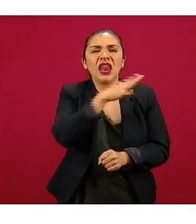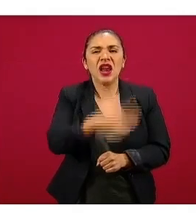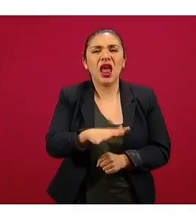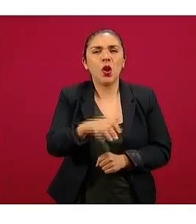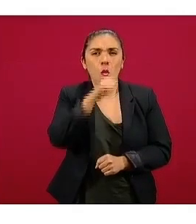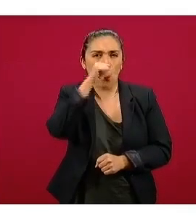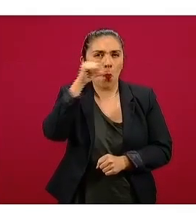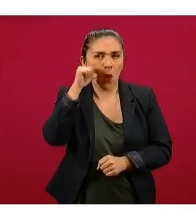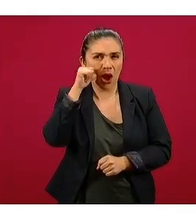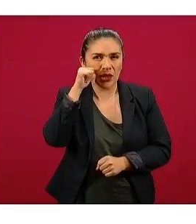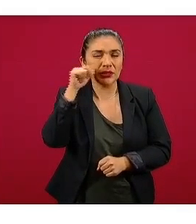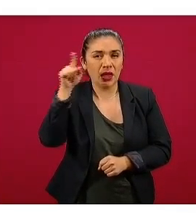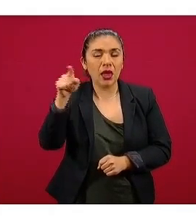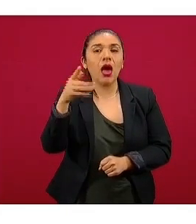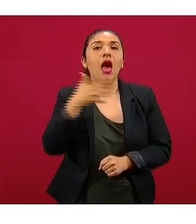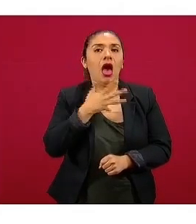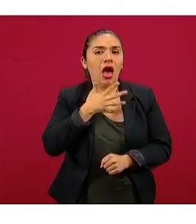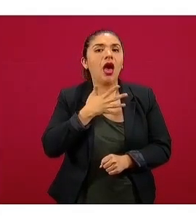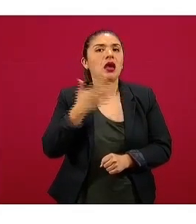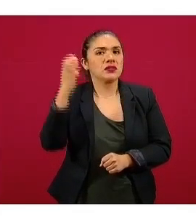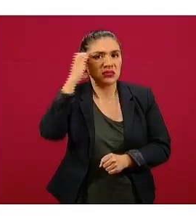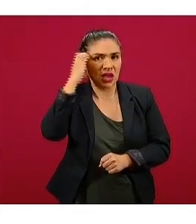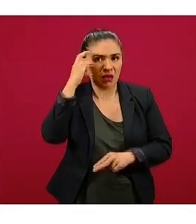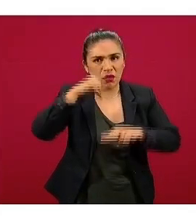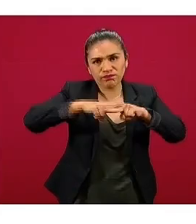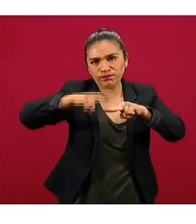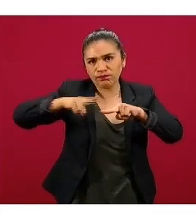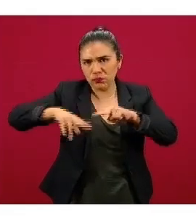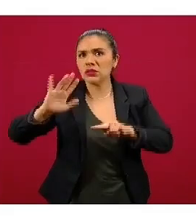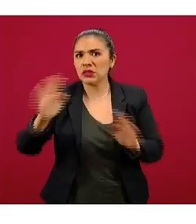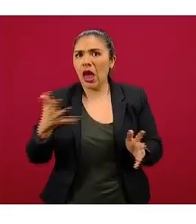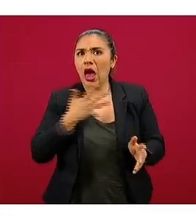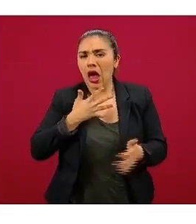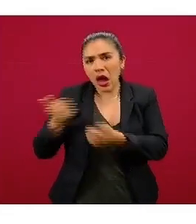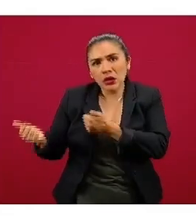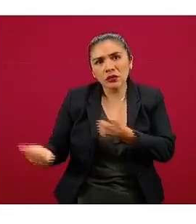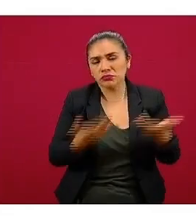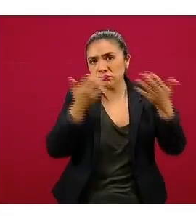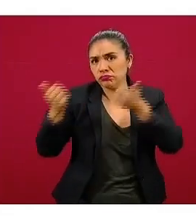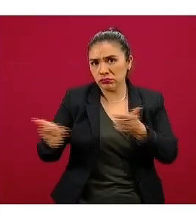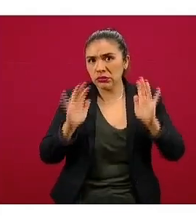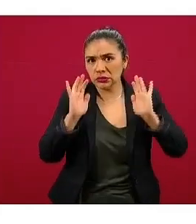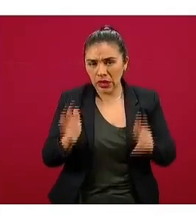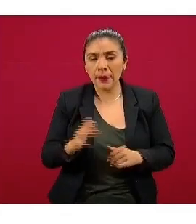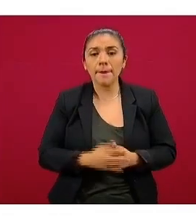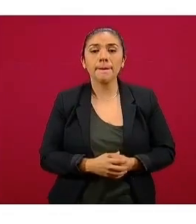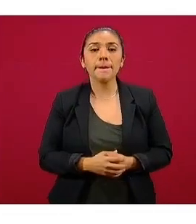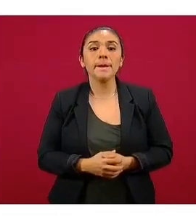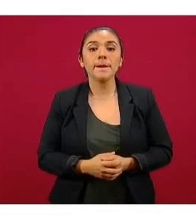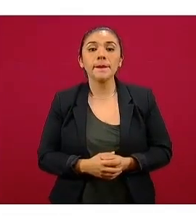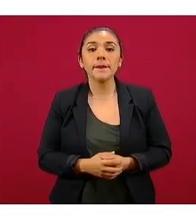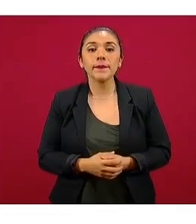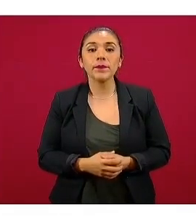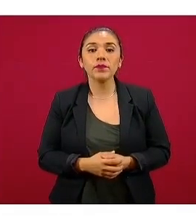Juárez, donde ya se tienen camas disponibles producto de esta reconversión. La siguiente, por favor.